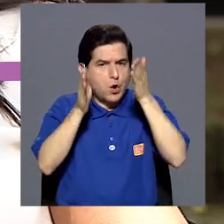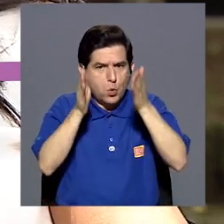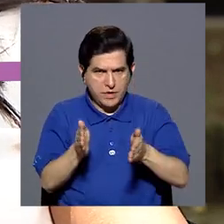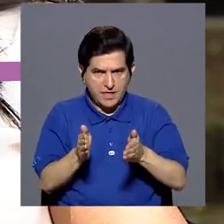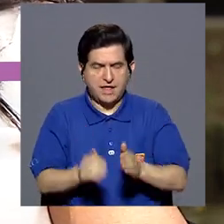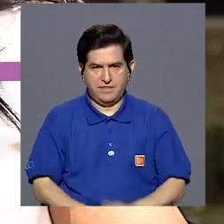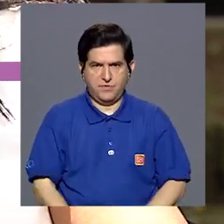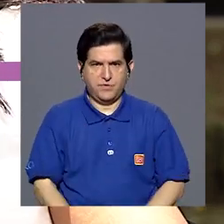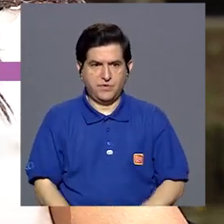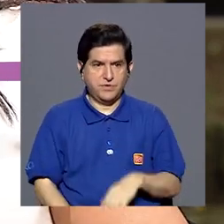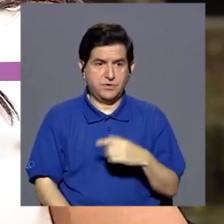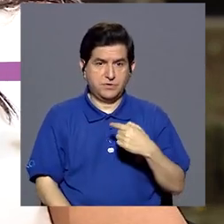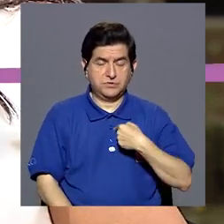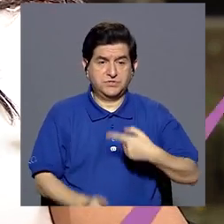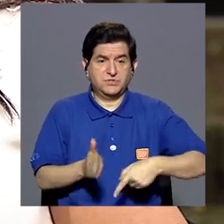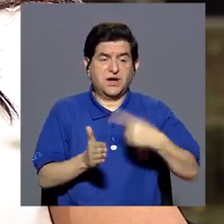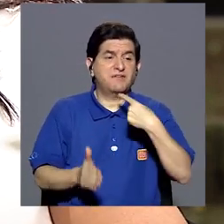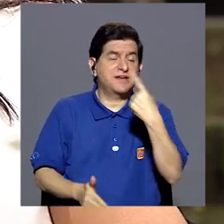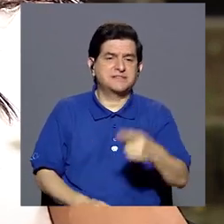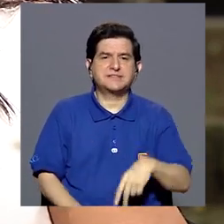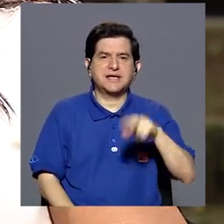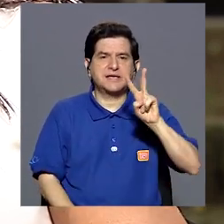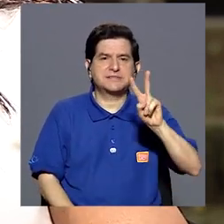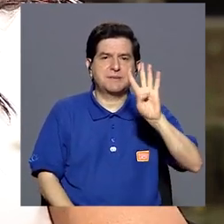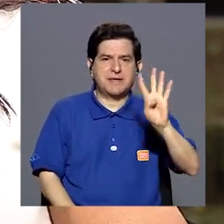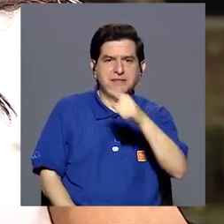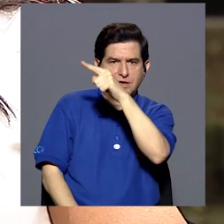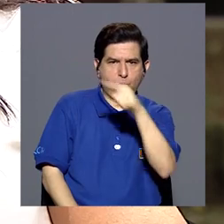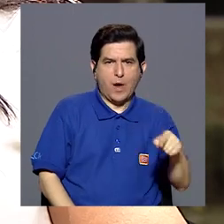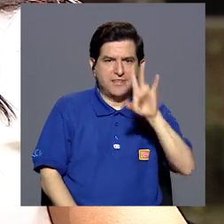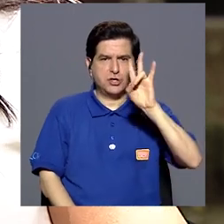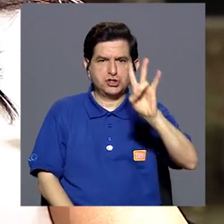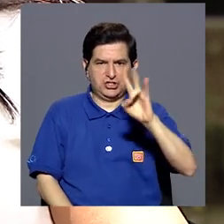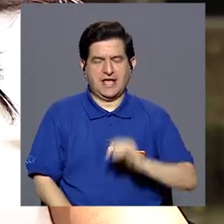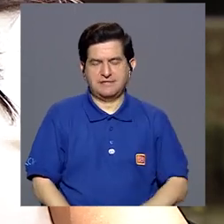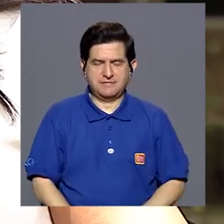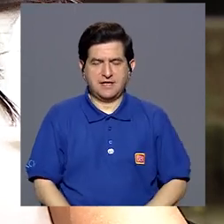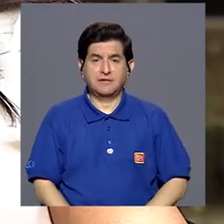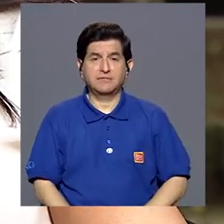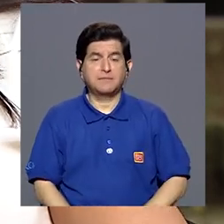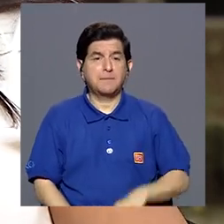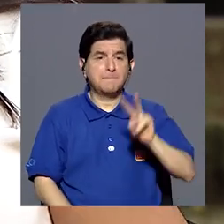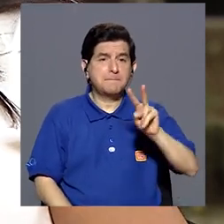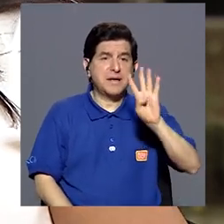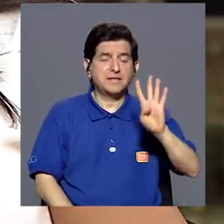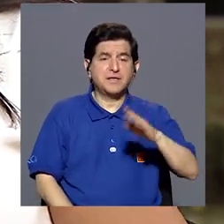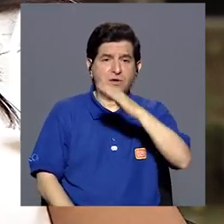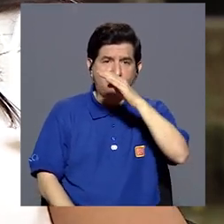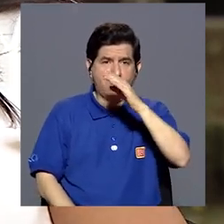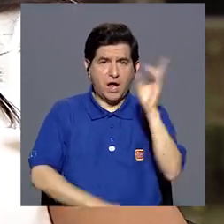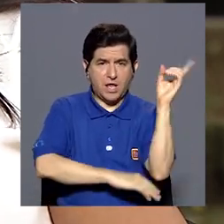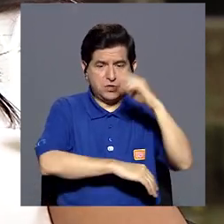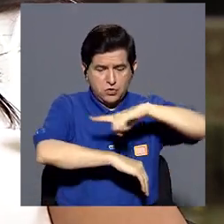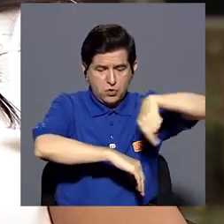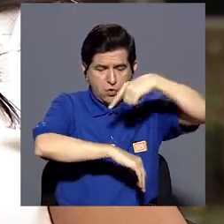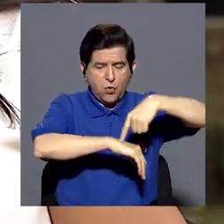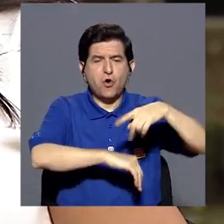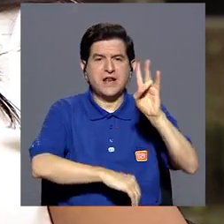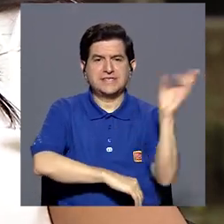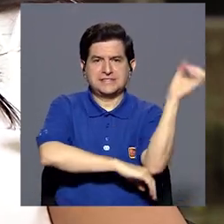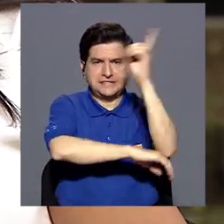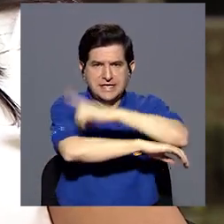tiene que estar, yo a veces lo digo así, 24 o 7, ¿verdad? Está 24 horas, 7 días a la semana